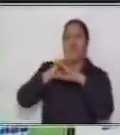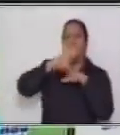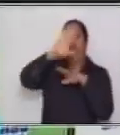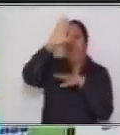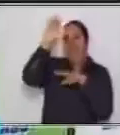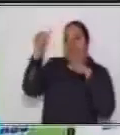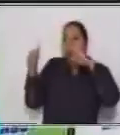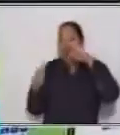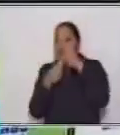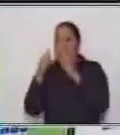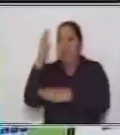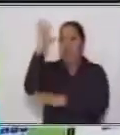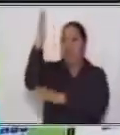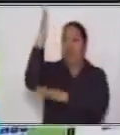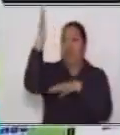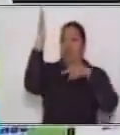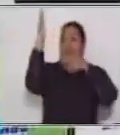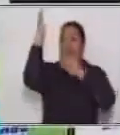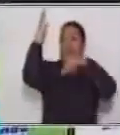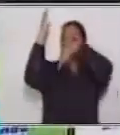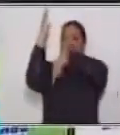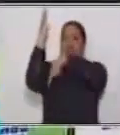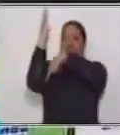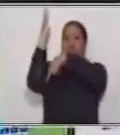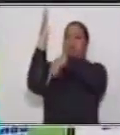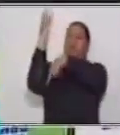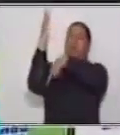un árbol. Muy bien.